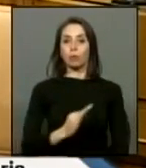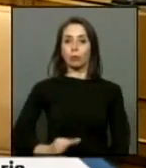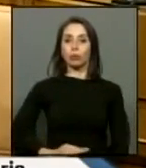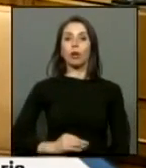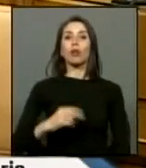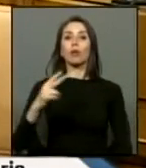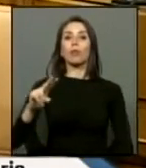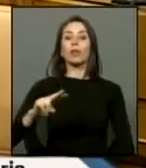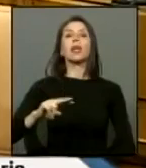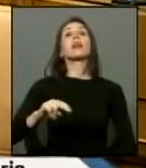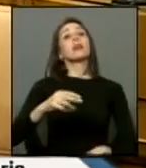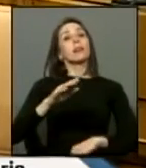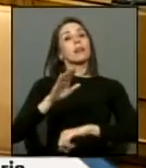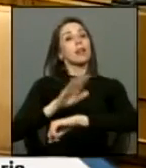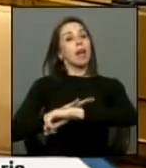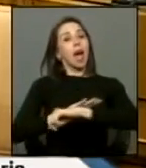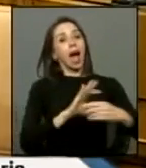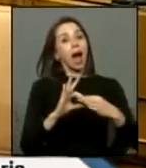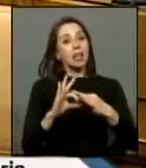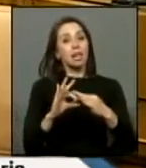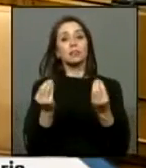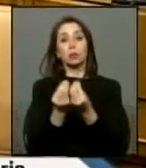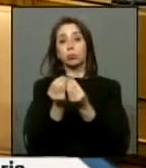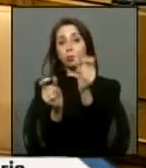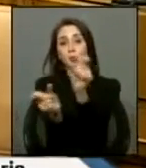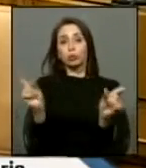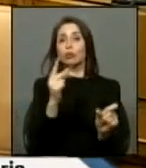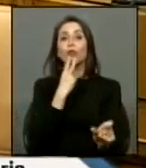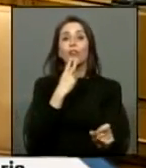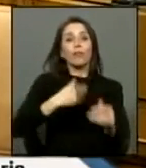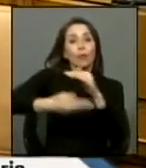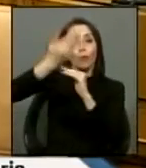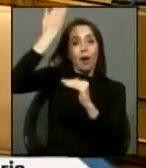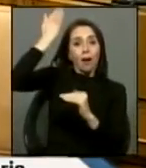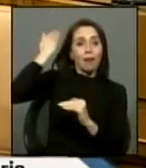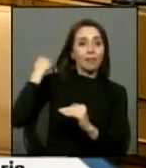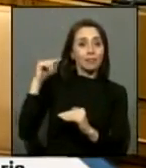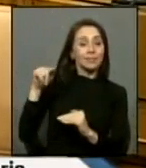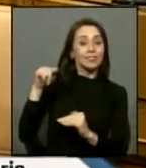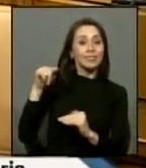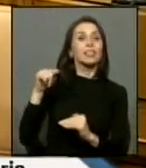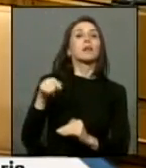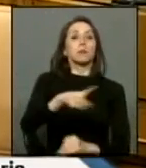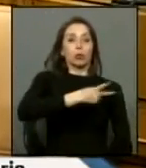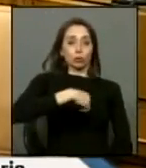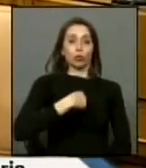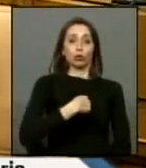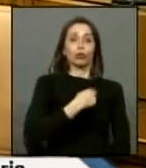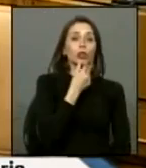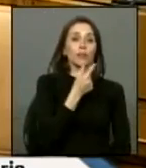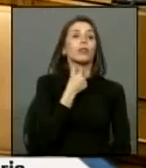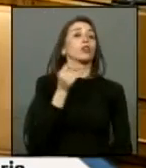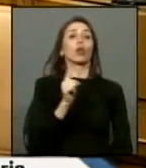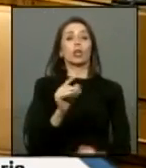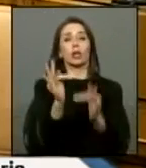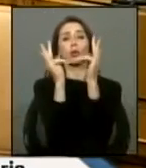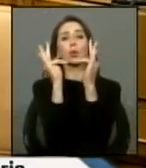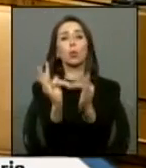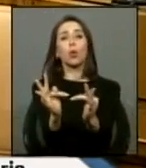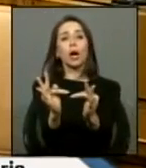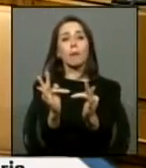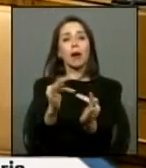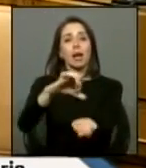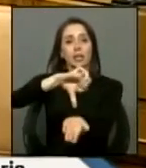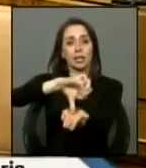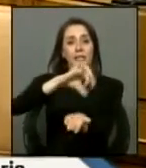Alianza a lo mejor muchos de ustedes no vivieron esos momentos pero quienes lo vivimos no queremos nunca más en este